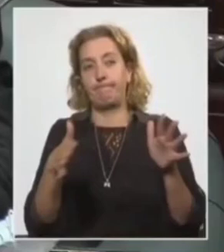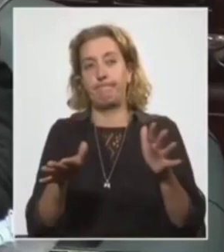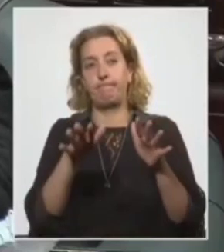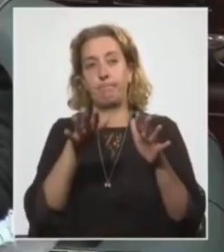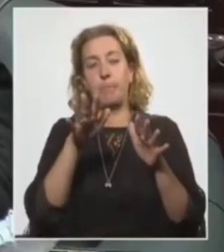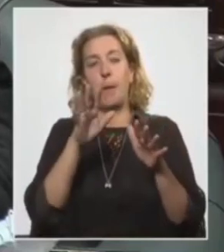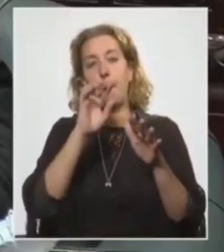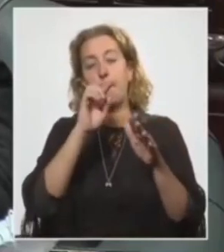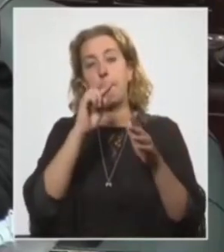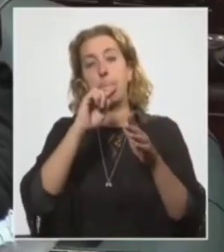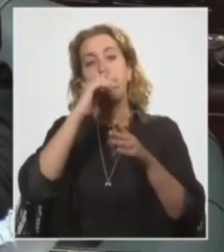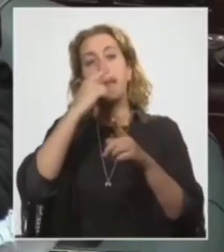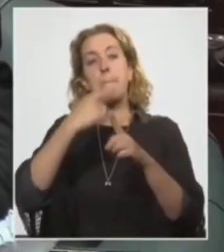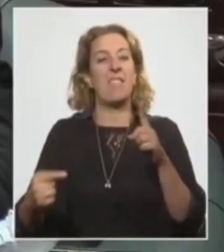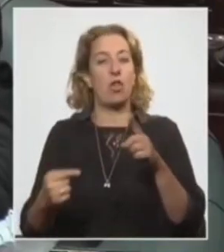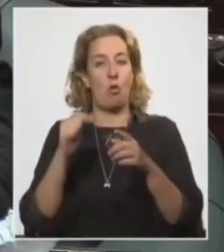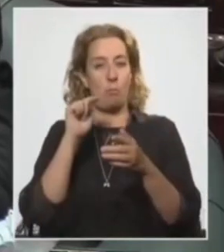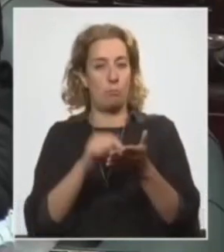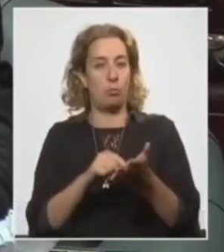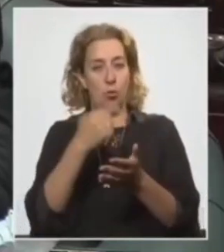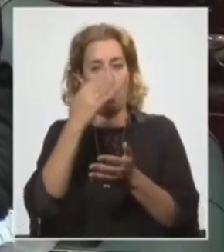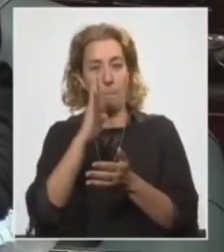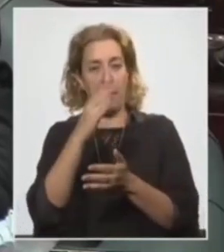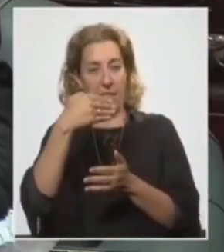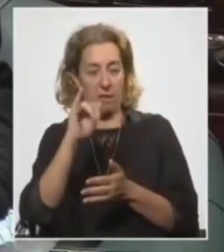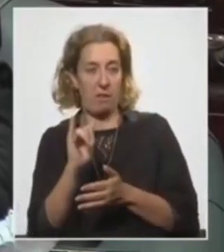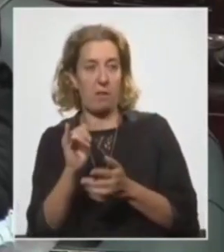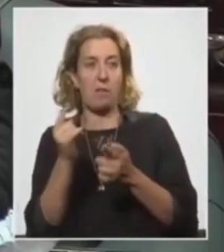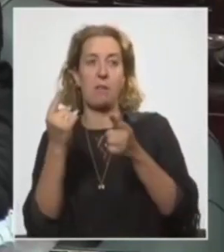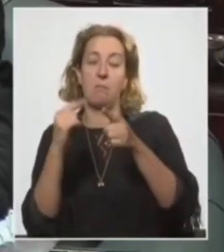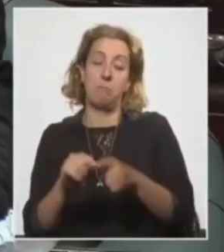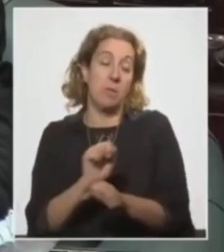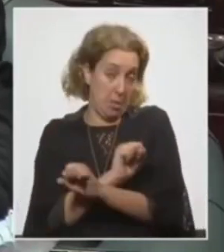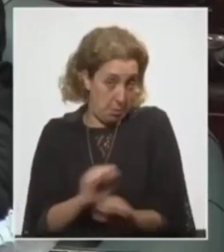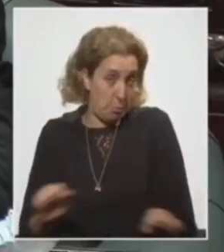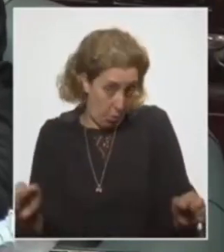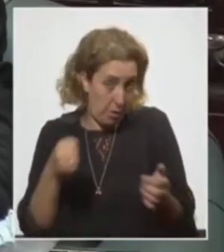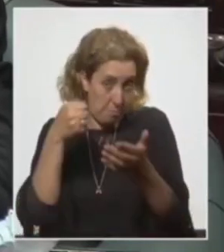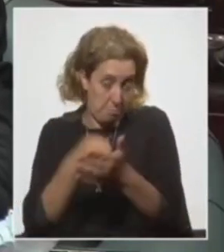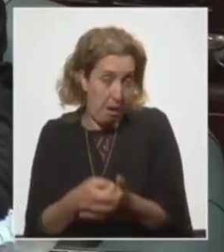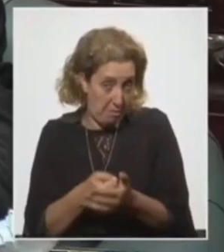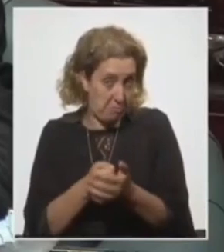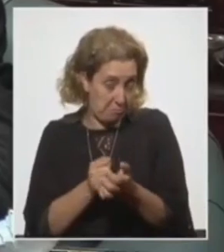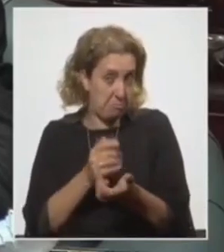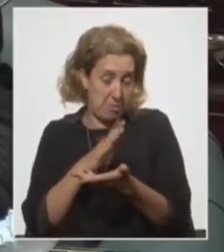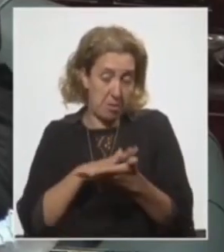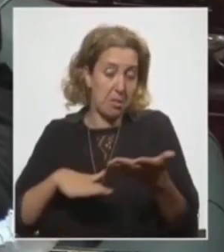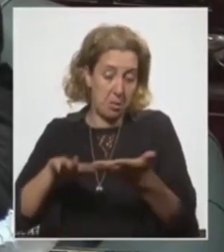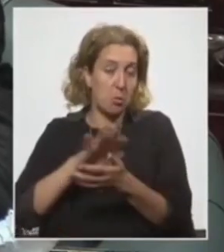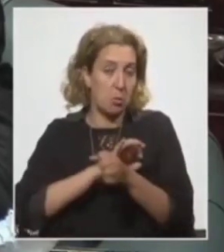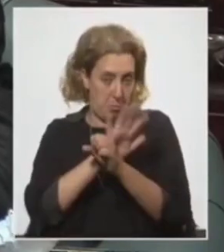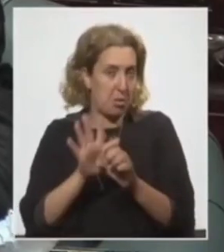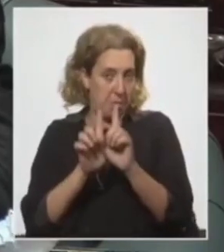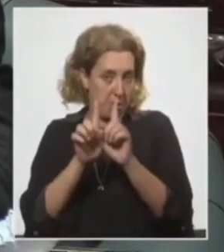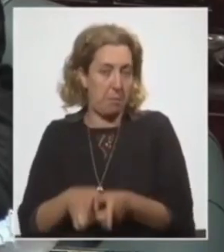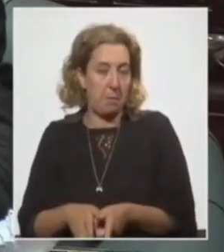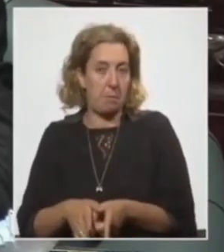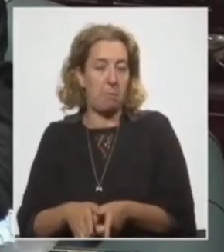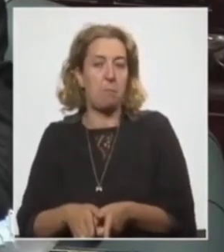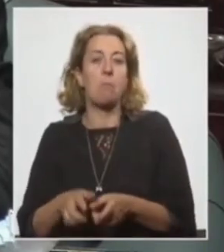del medio punto del producto, totalmente manejable en el marco de la pandemia y en el marco de la fortaleza financiera del Estado.